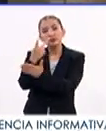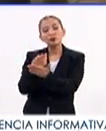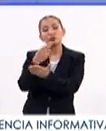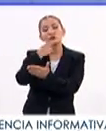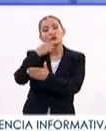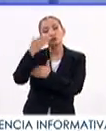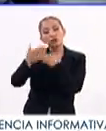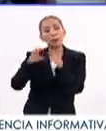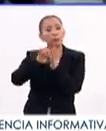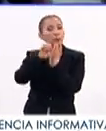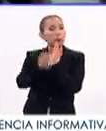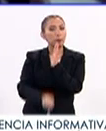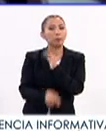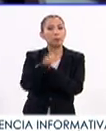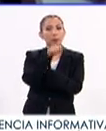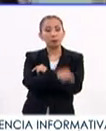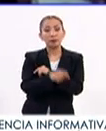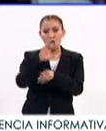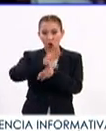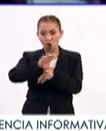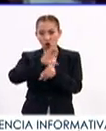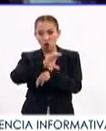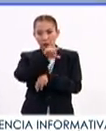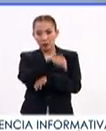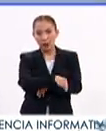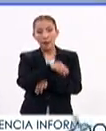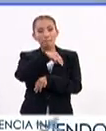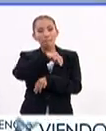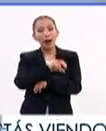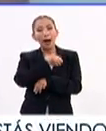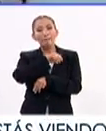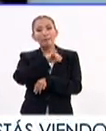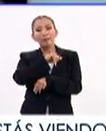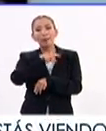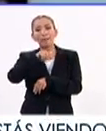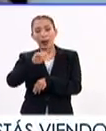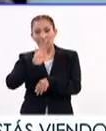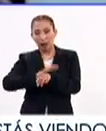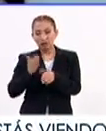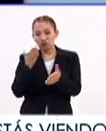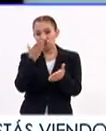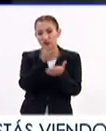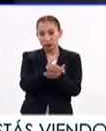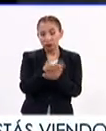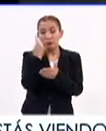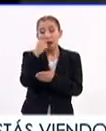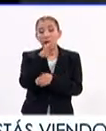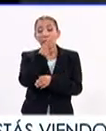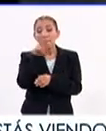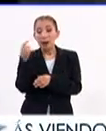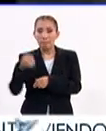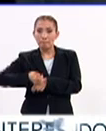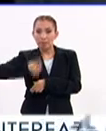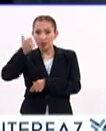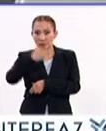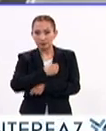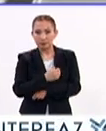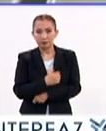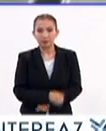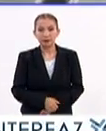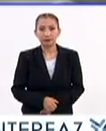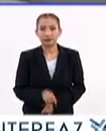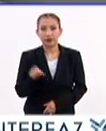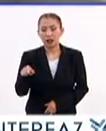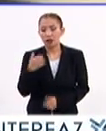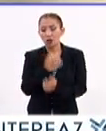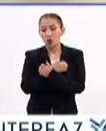aplicaciones como son, por ejemplo, en Colombia, Mami Mamás Más Involucradas para Madres Primerizas. Es una